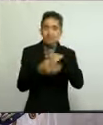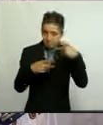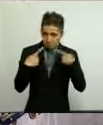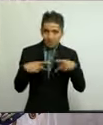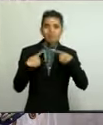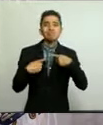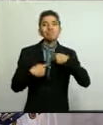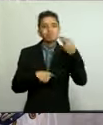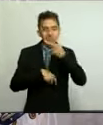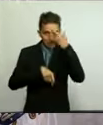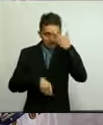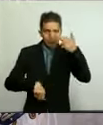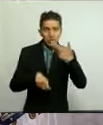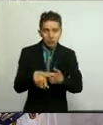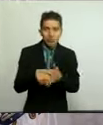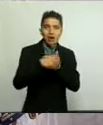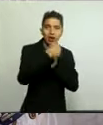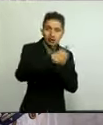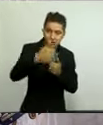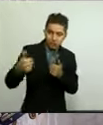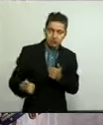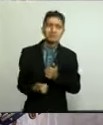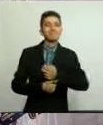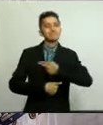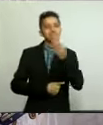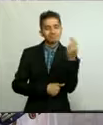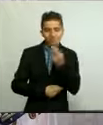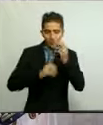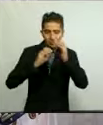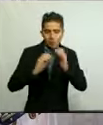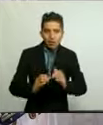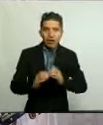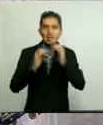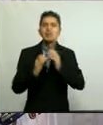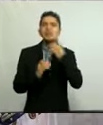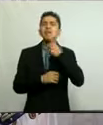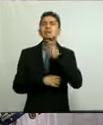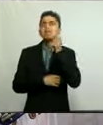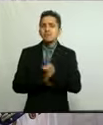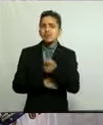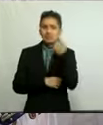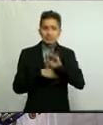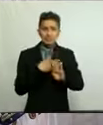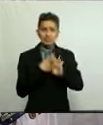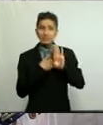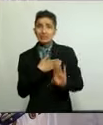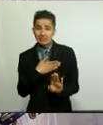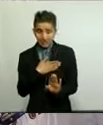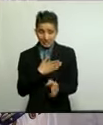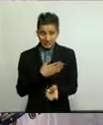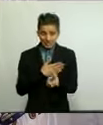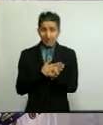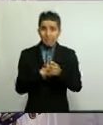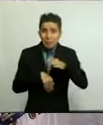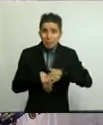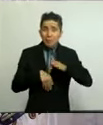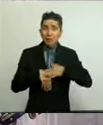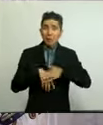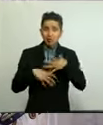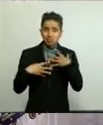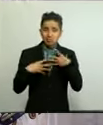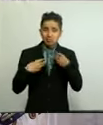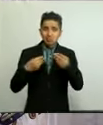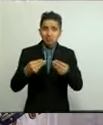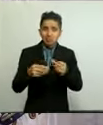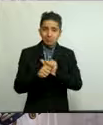la responsabilidad de mantener la guardia en alto para prevenir y evitar más contagios de